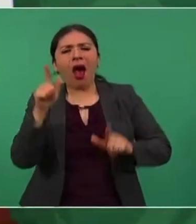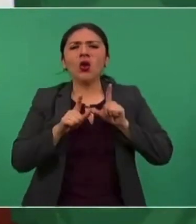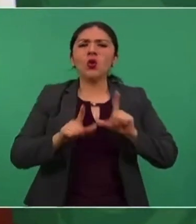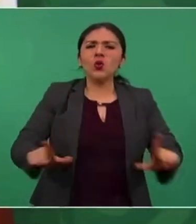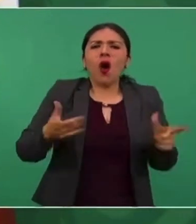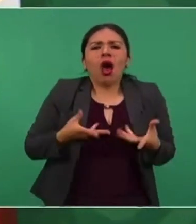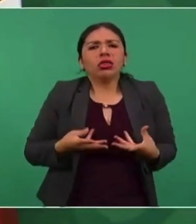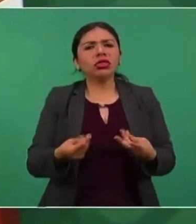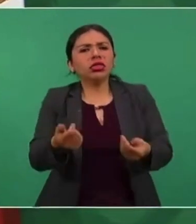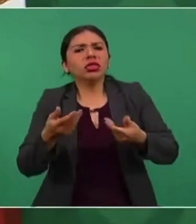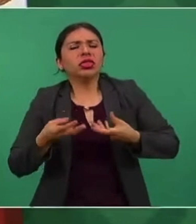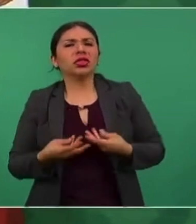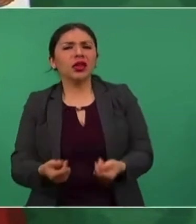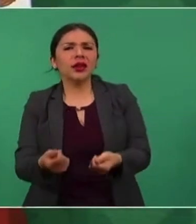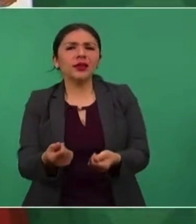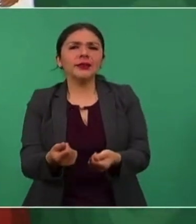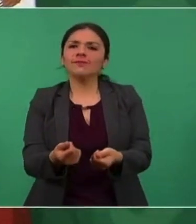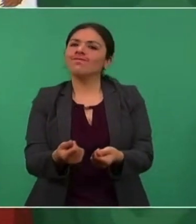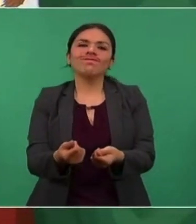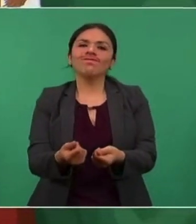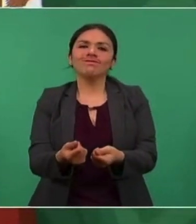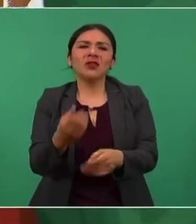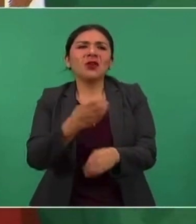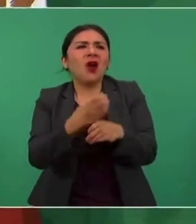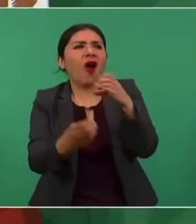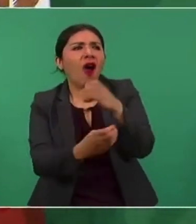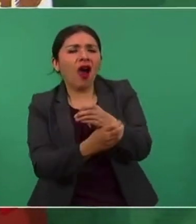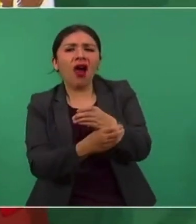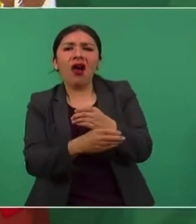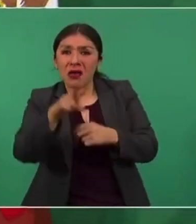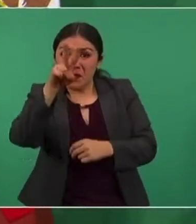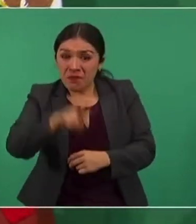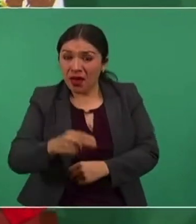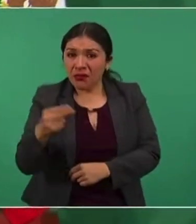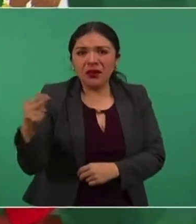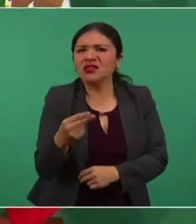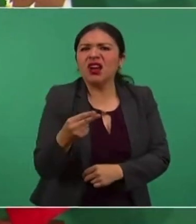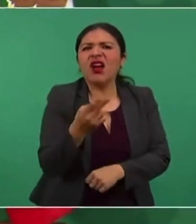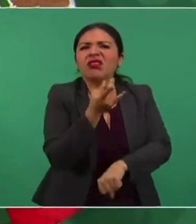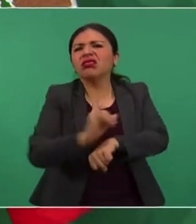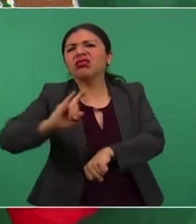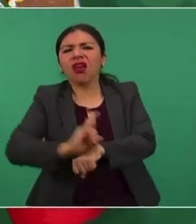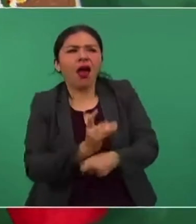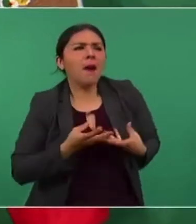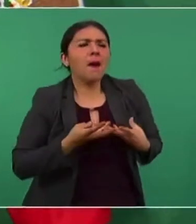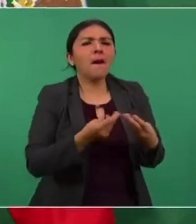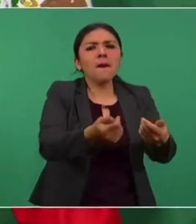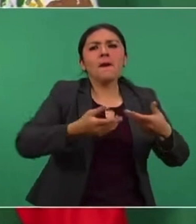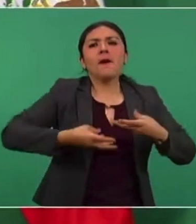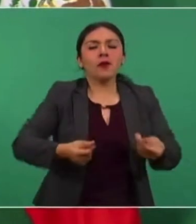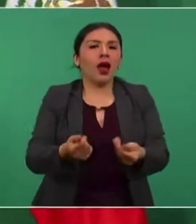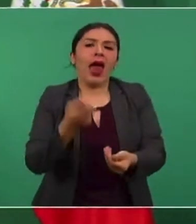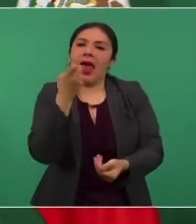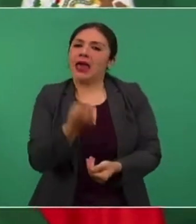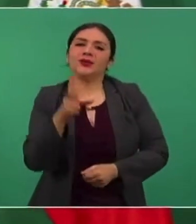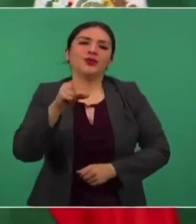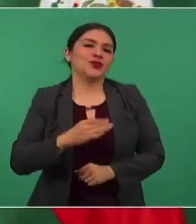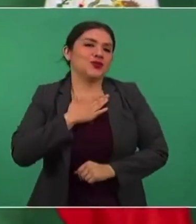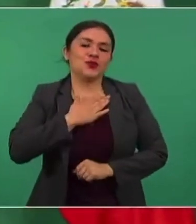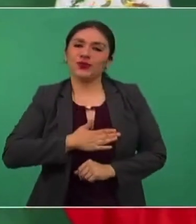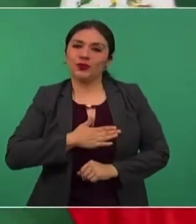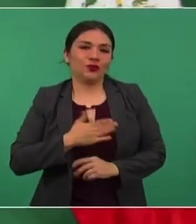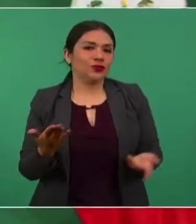gastando en cosas superfluas, en lo que no es